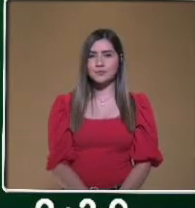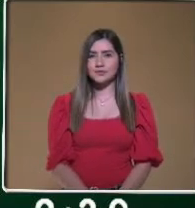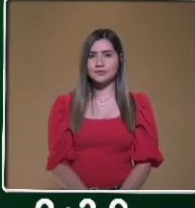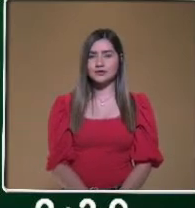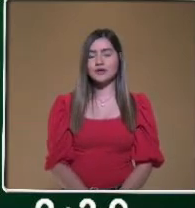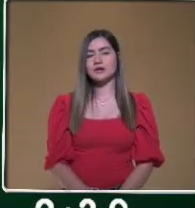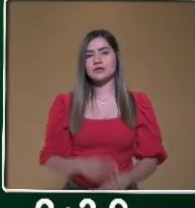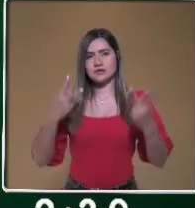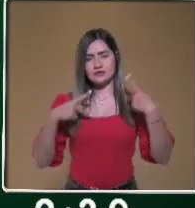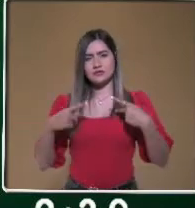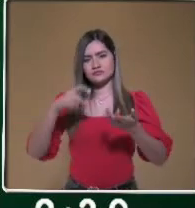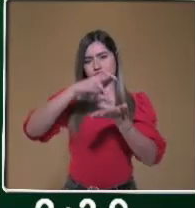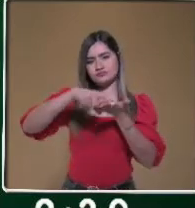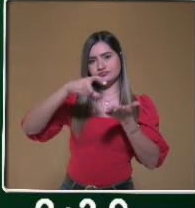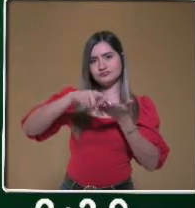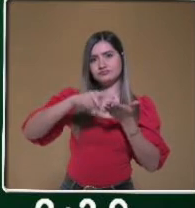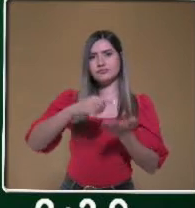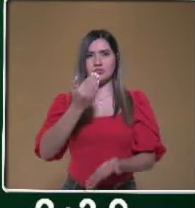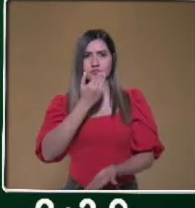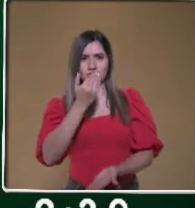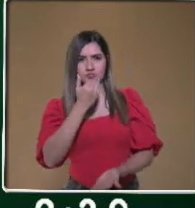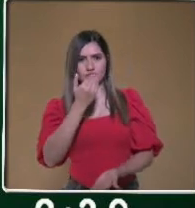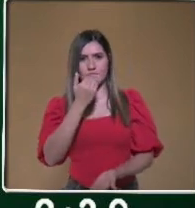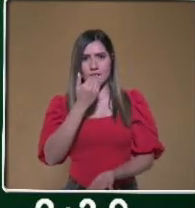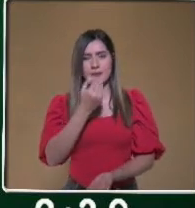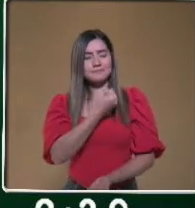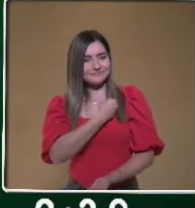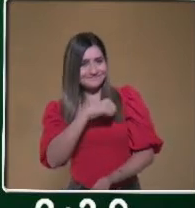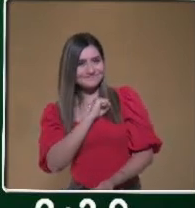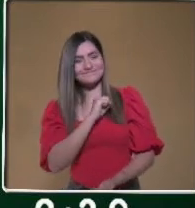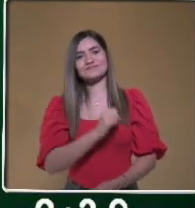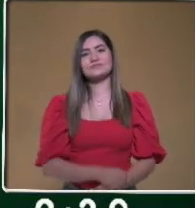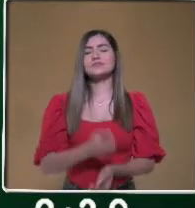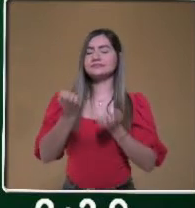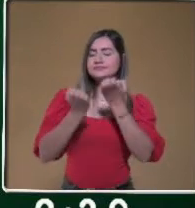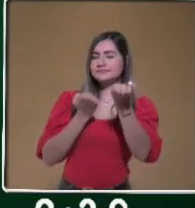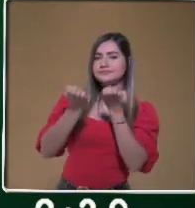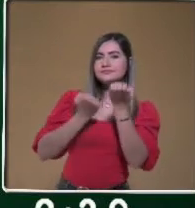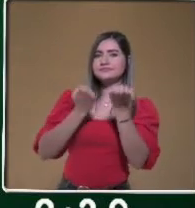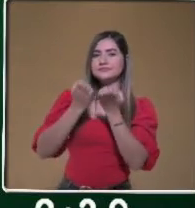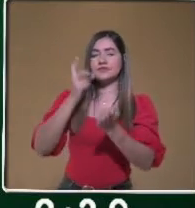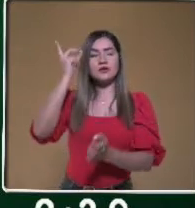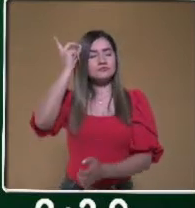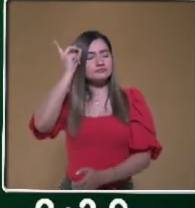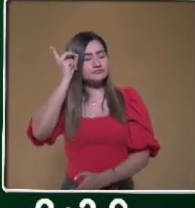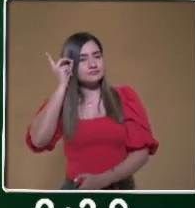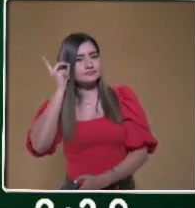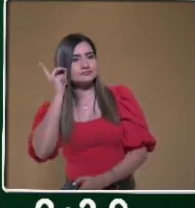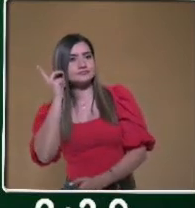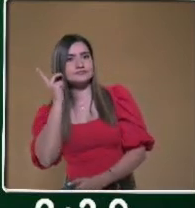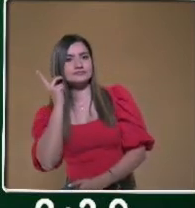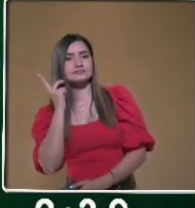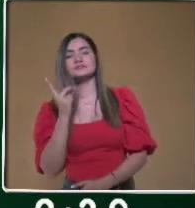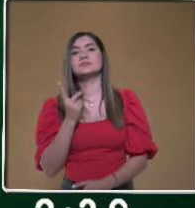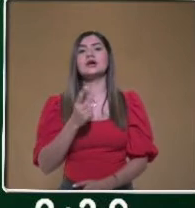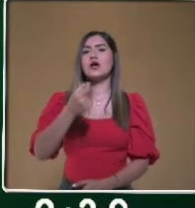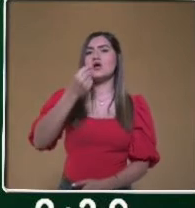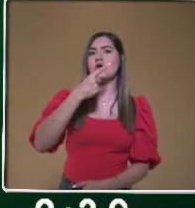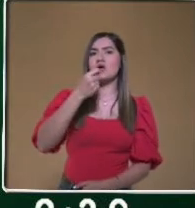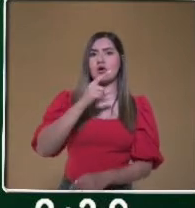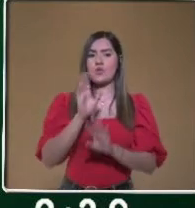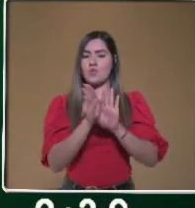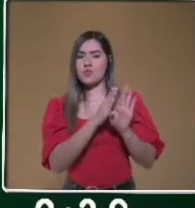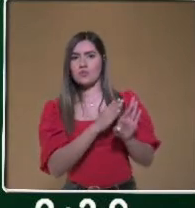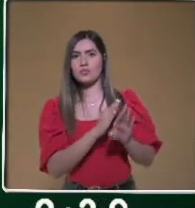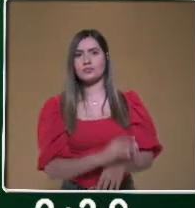consumidor lleva una alimentación balanceada, hace ejercicio, duerme bien, no se automedica y evita